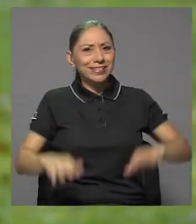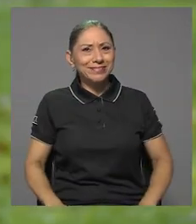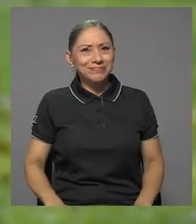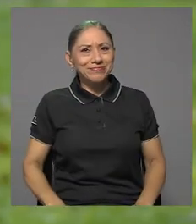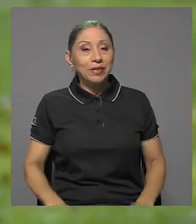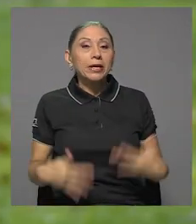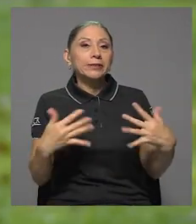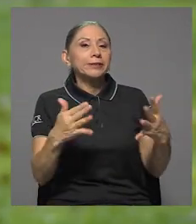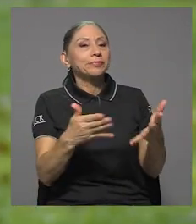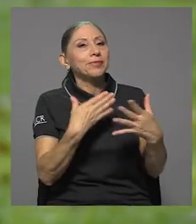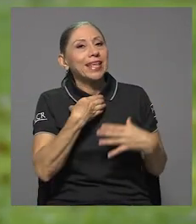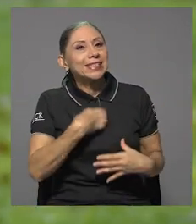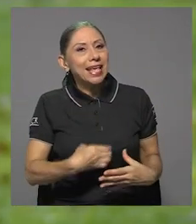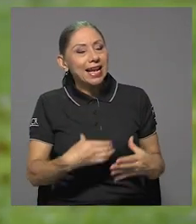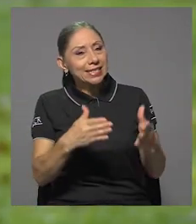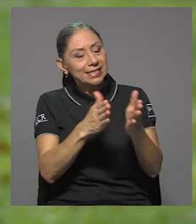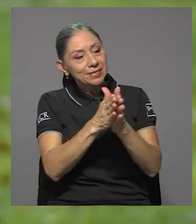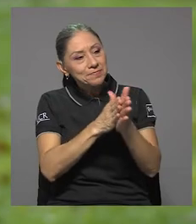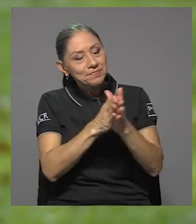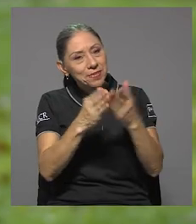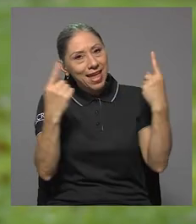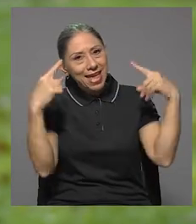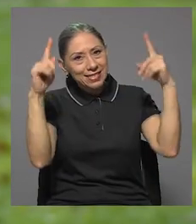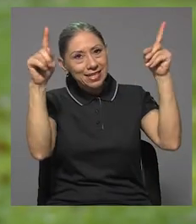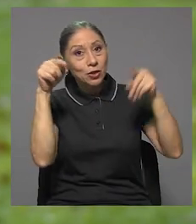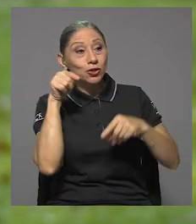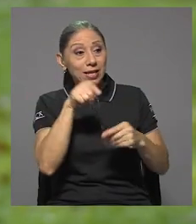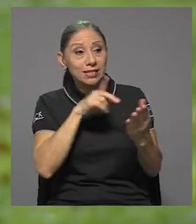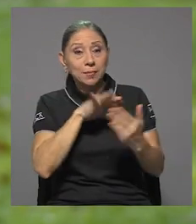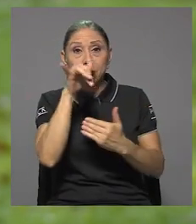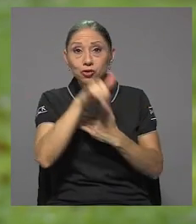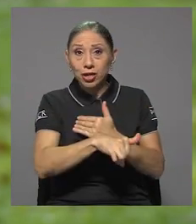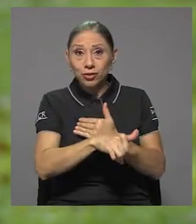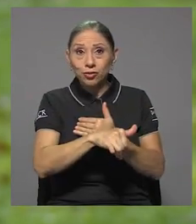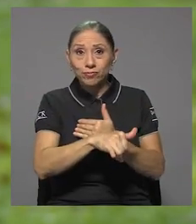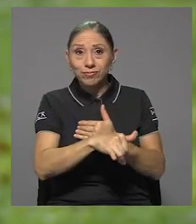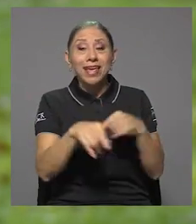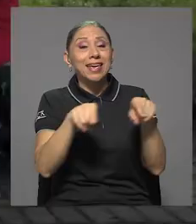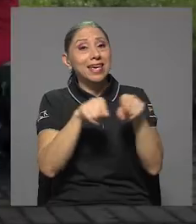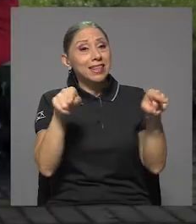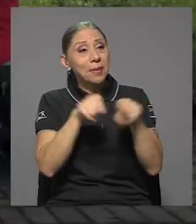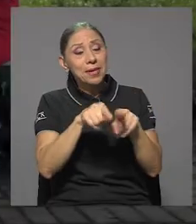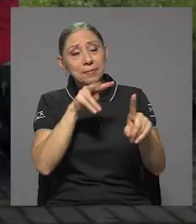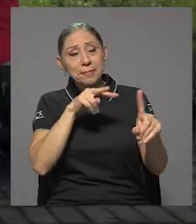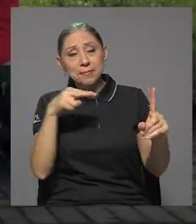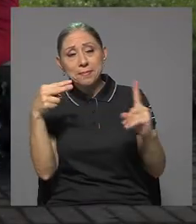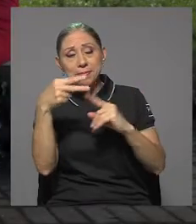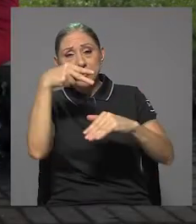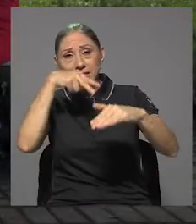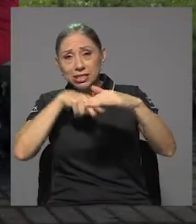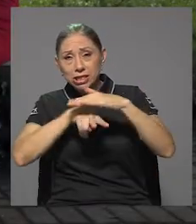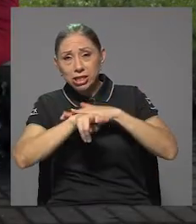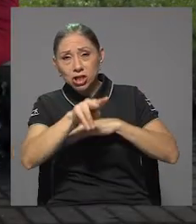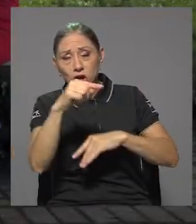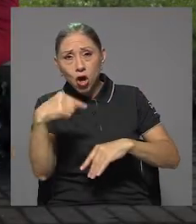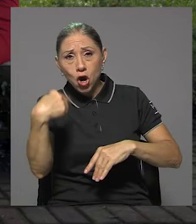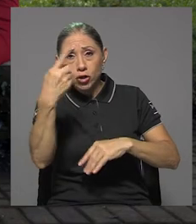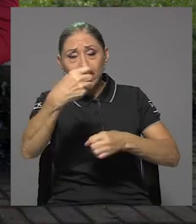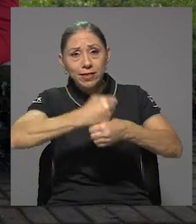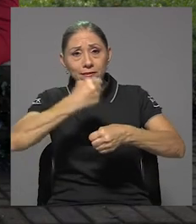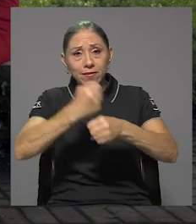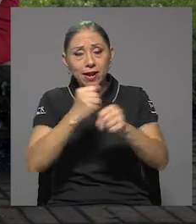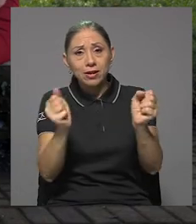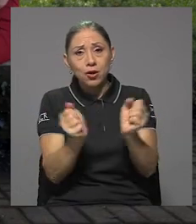desearles los mayores éxitos, ¿verdad?, en este tan ambicioso proyecto y la visión que ustedes tienen de trabajar con